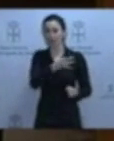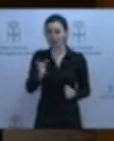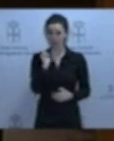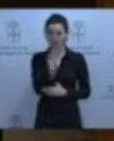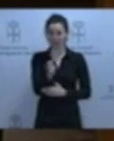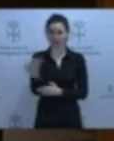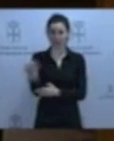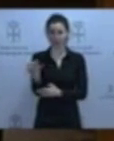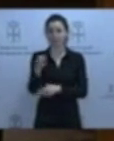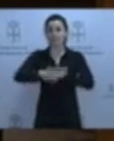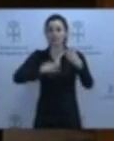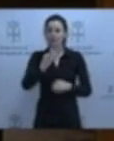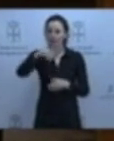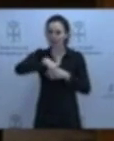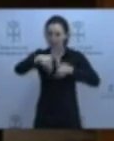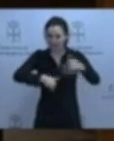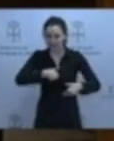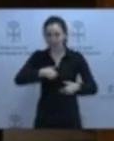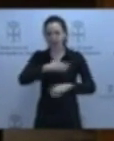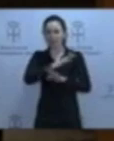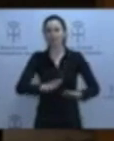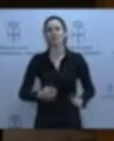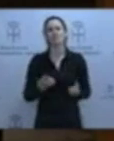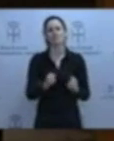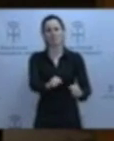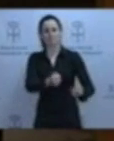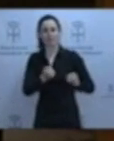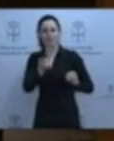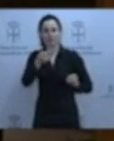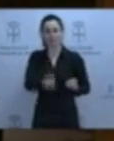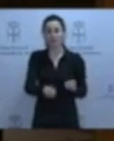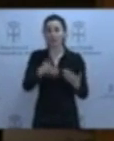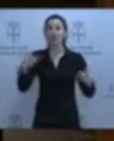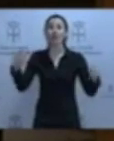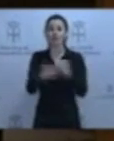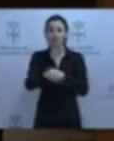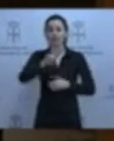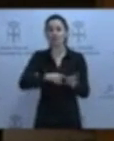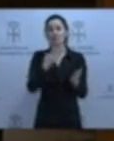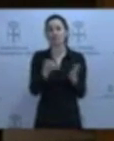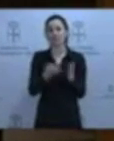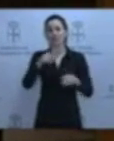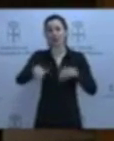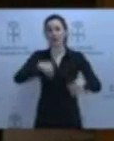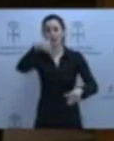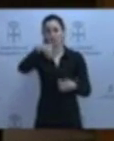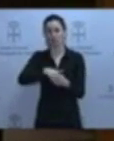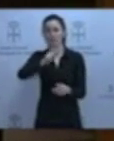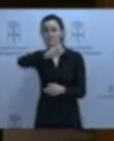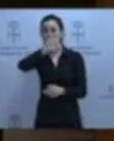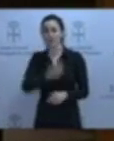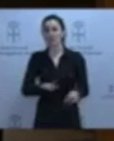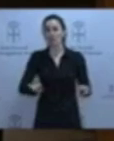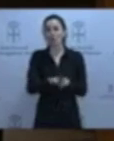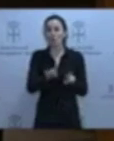cuestiones, como la reforma electoral, también serían bloqueadas y evitarían que nuestro sistema electoral se asemejase más a